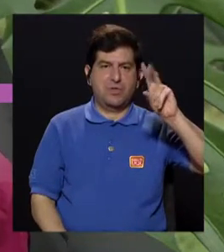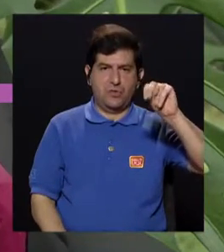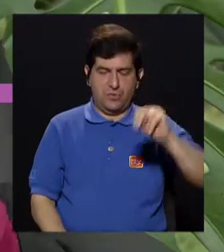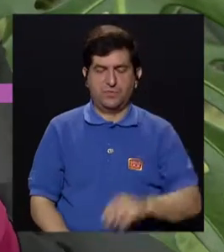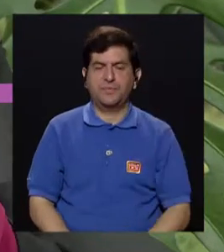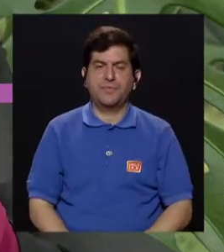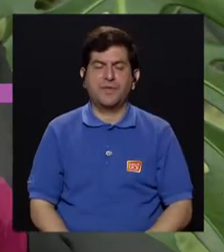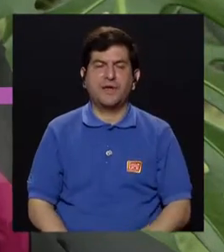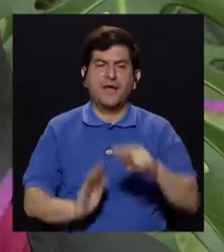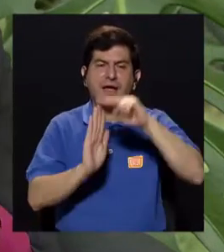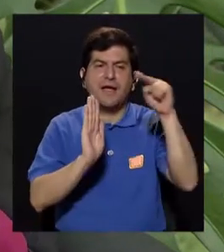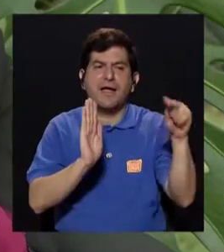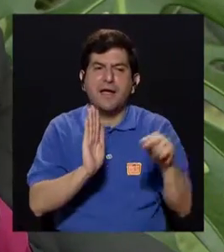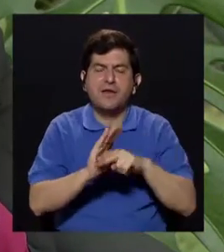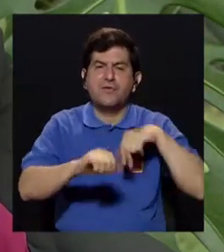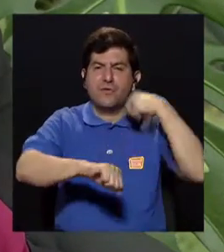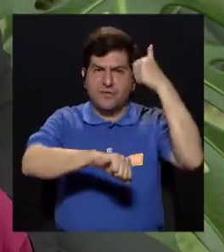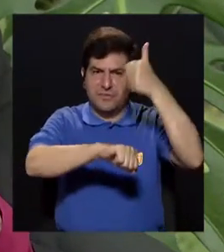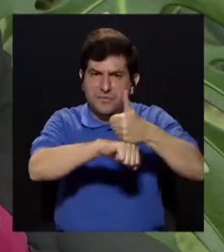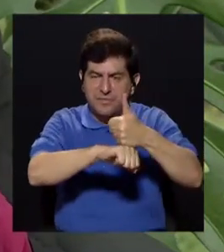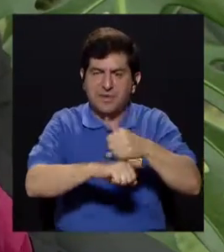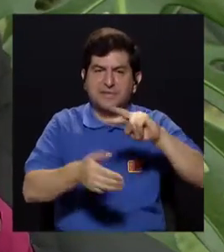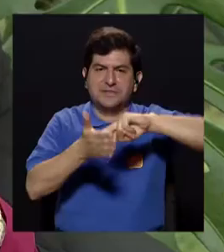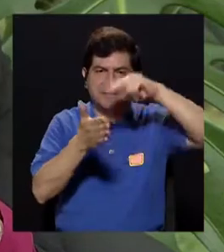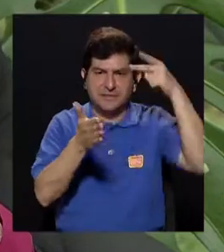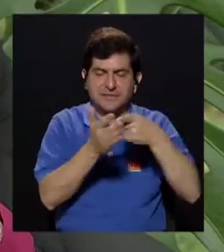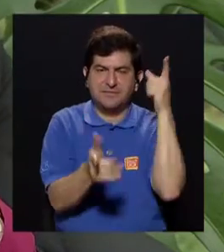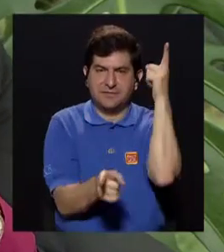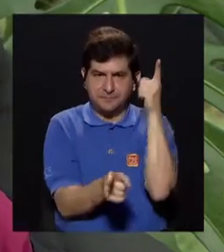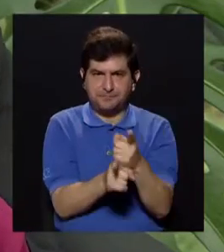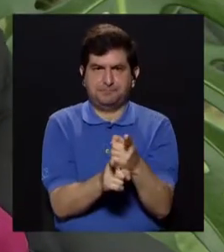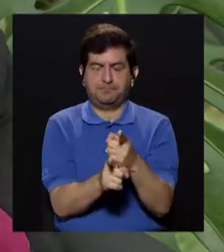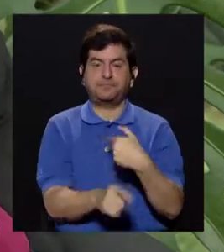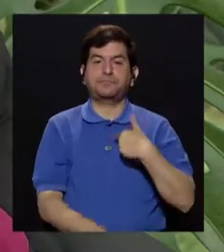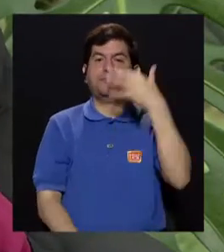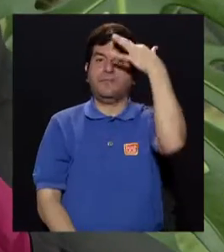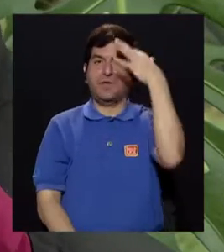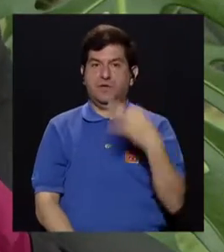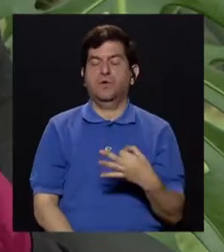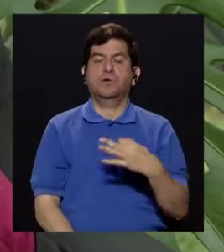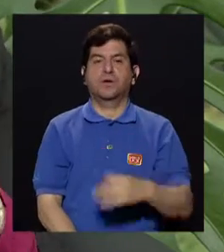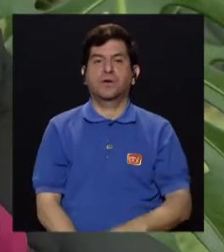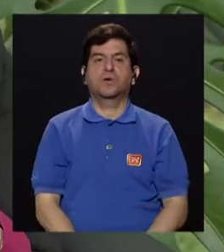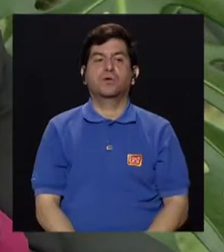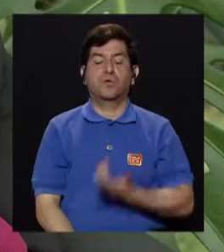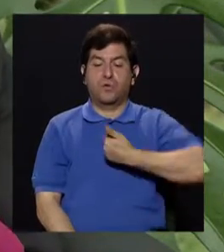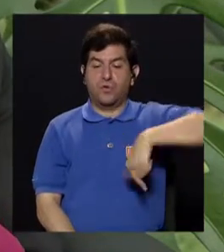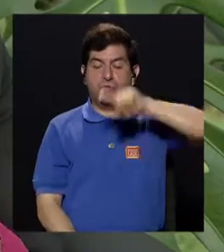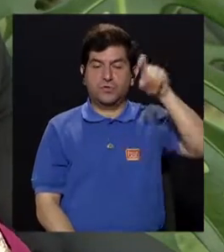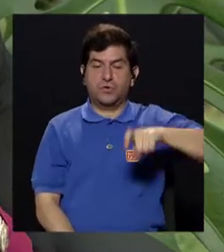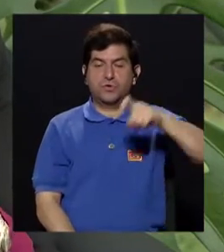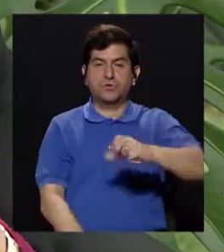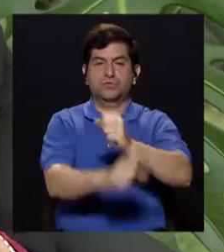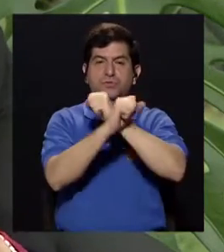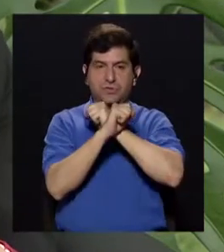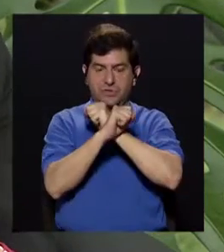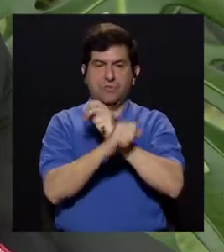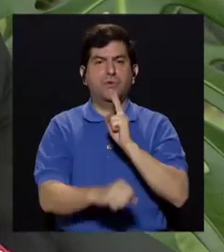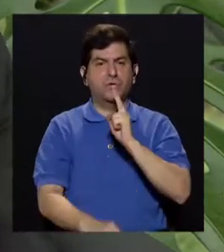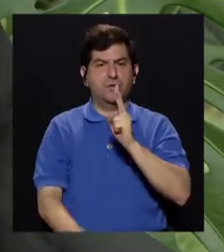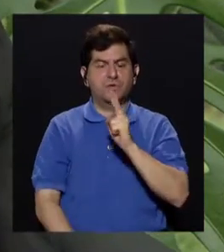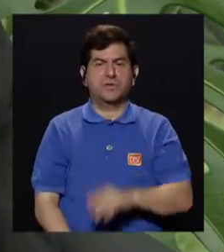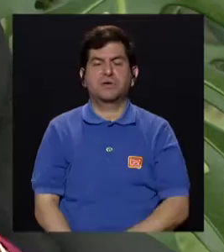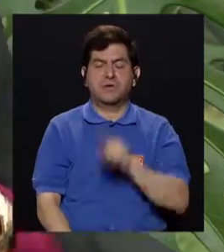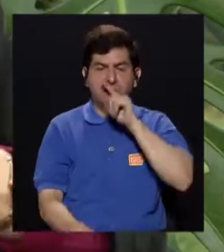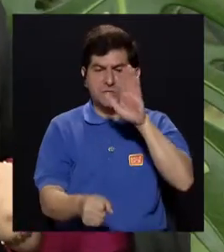eso esté dentro de parámetros establecidos que sean adecuados. Y yo creo que en ese sentido tenemos que tener la seguridad